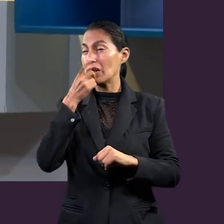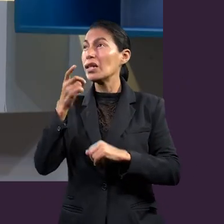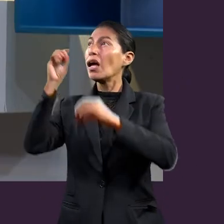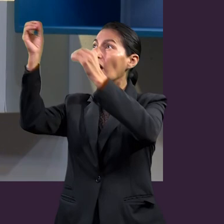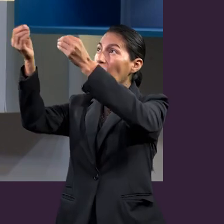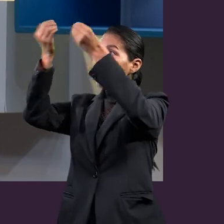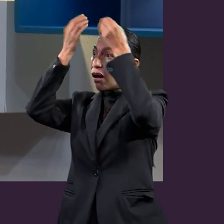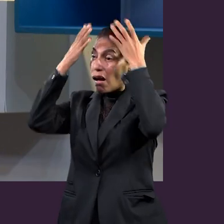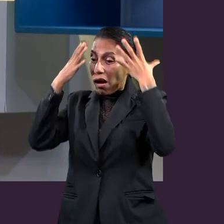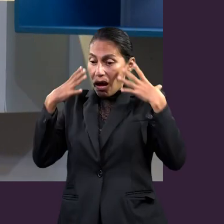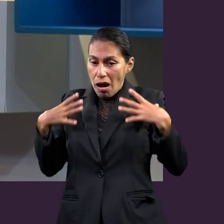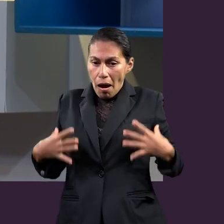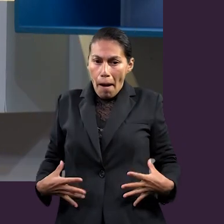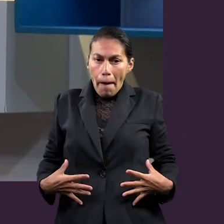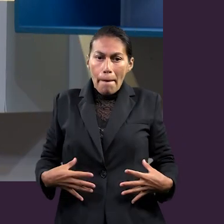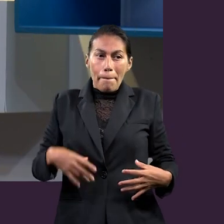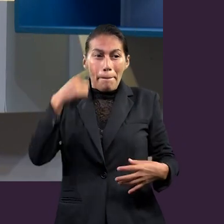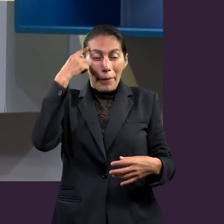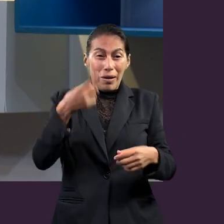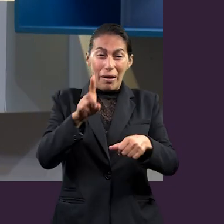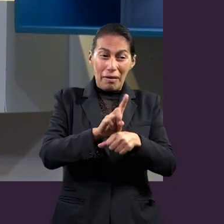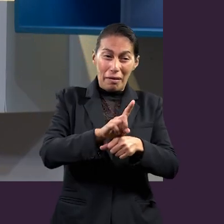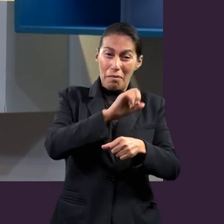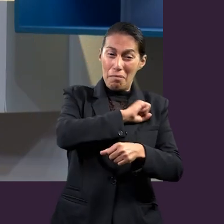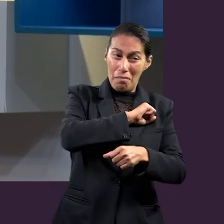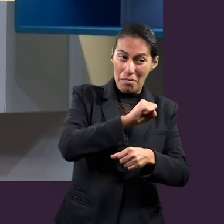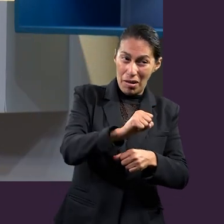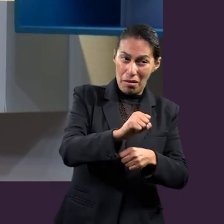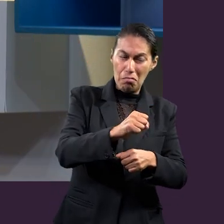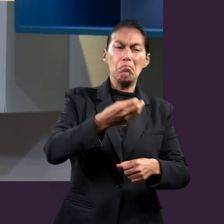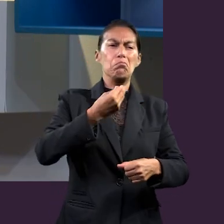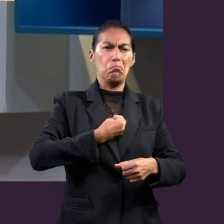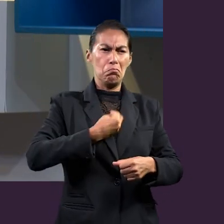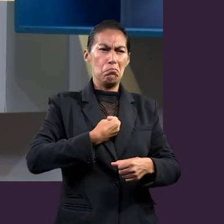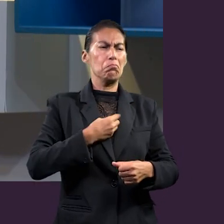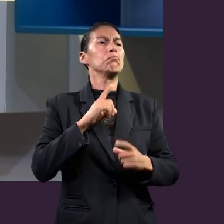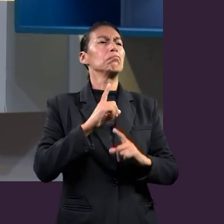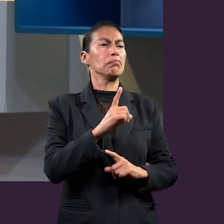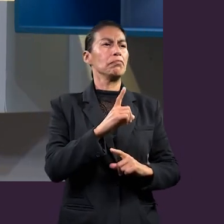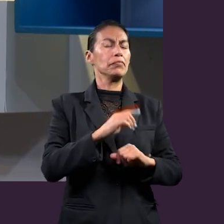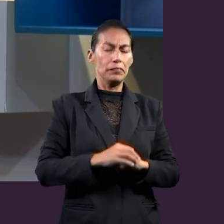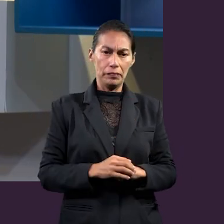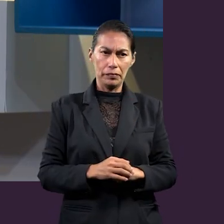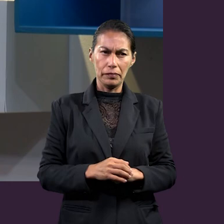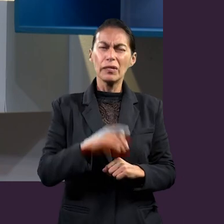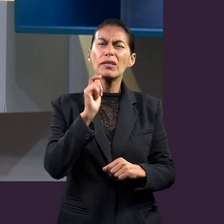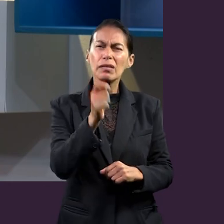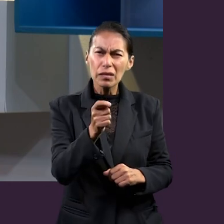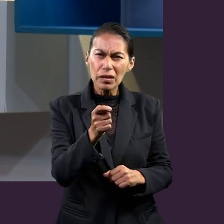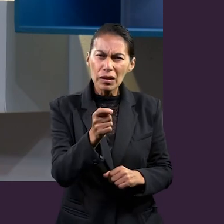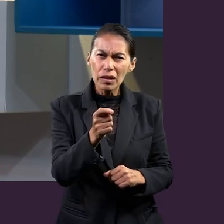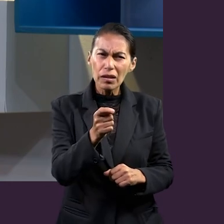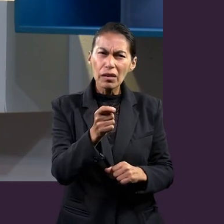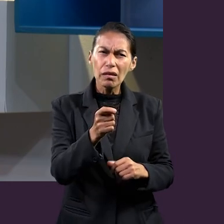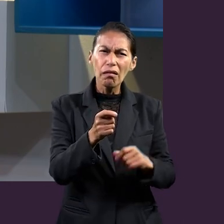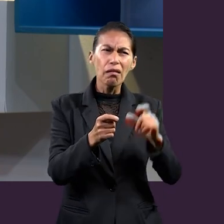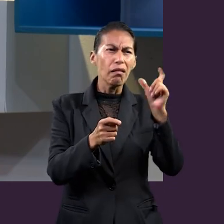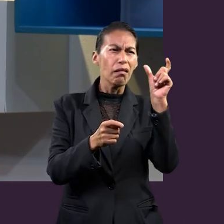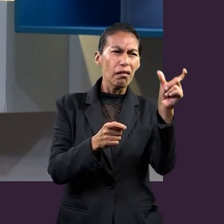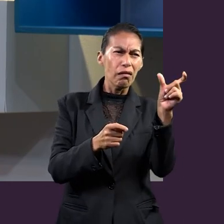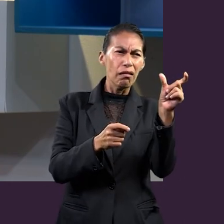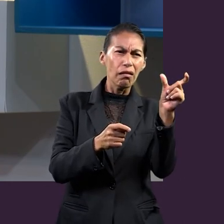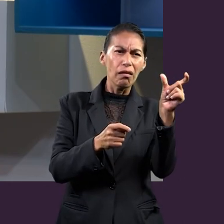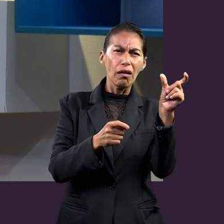adelante, toda la armadura para resistir en el día malo. Las hechanzas, ¿cada cuánto son? El día malo, ¿cuándo es? O sea, ¿qué